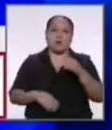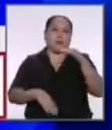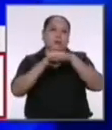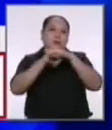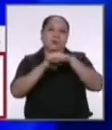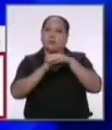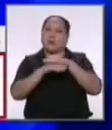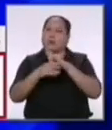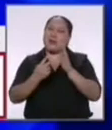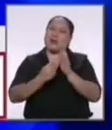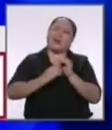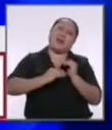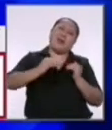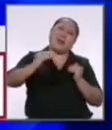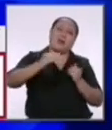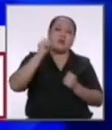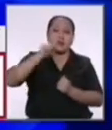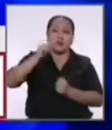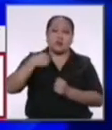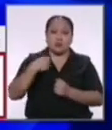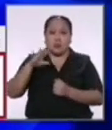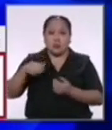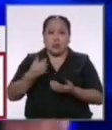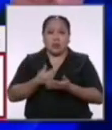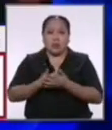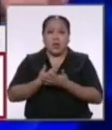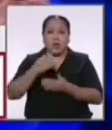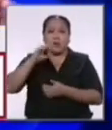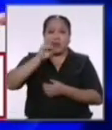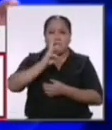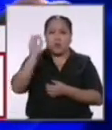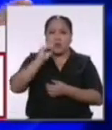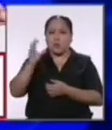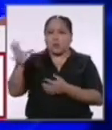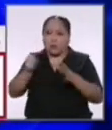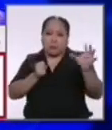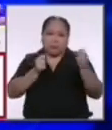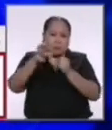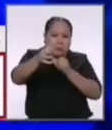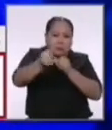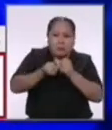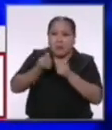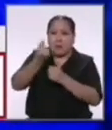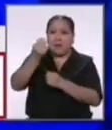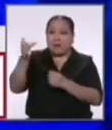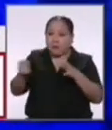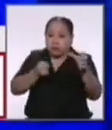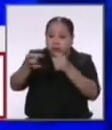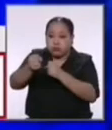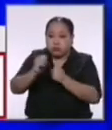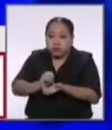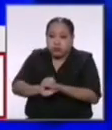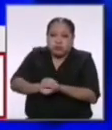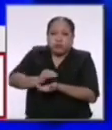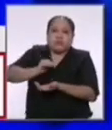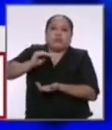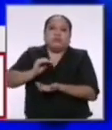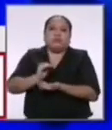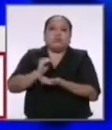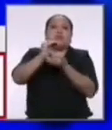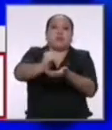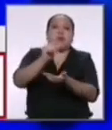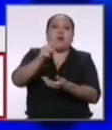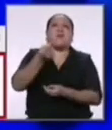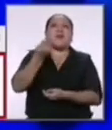estamos lejísimos yo si propongo que el próximo año lleguemos al 6% sacando de diferentes lugares el presupuesto para tener esa posibilidad porque